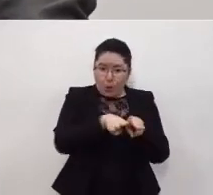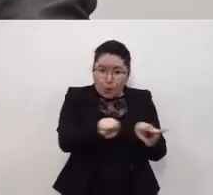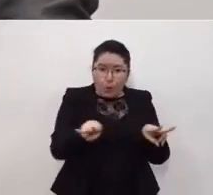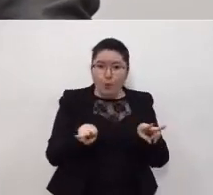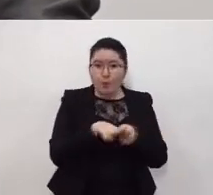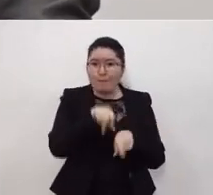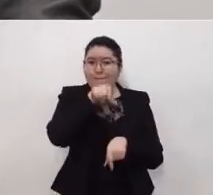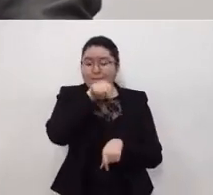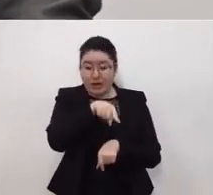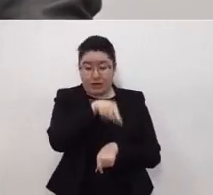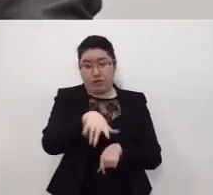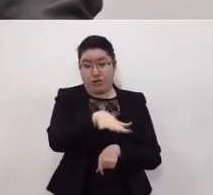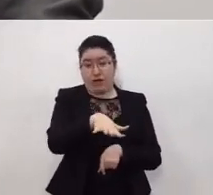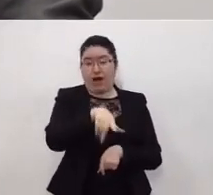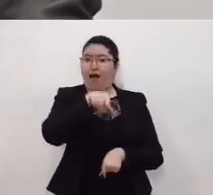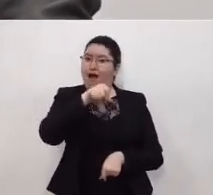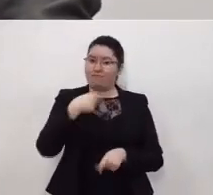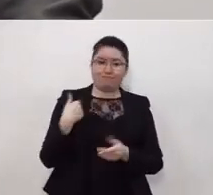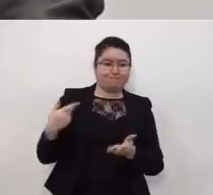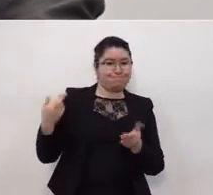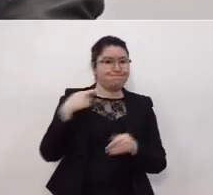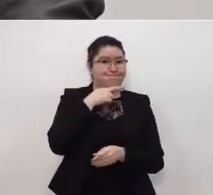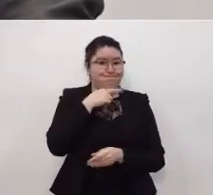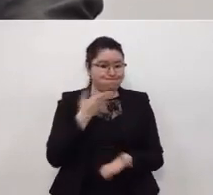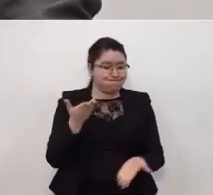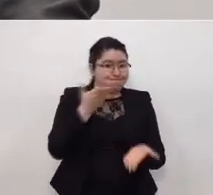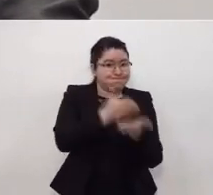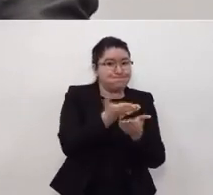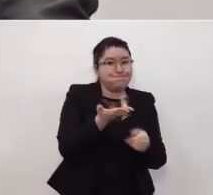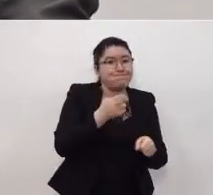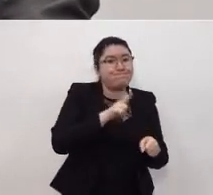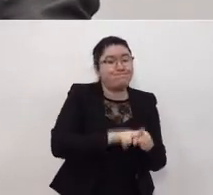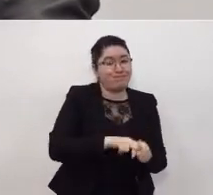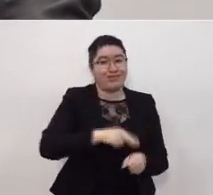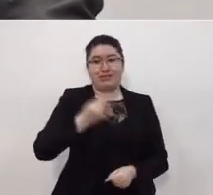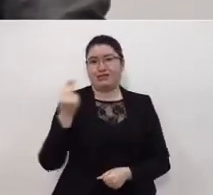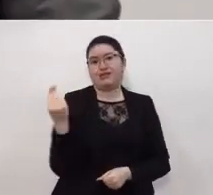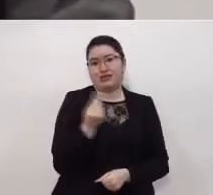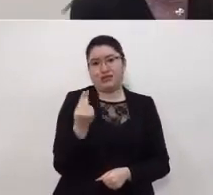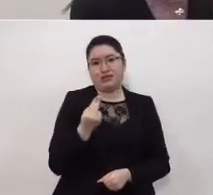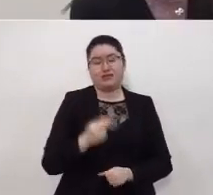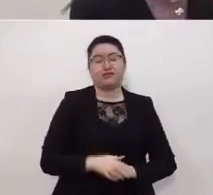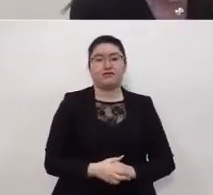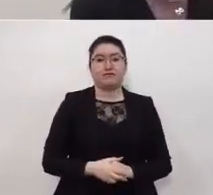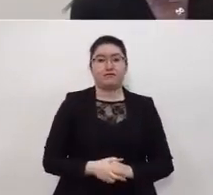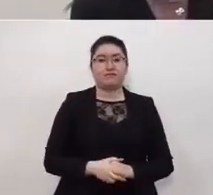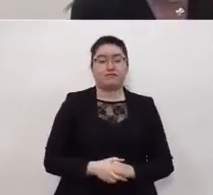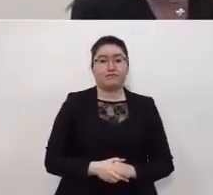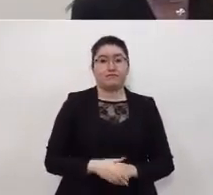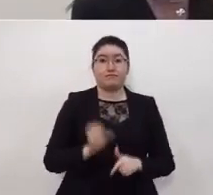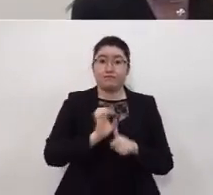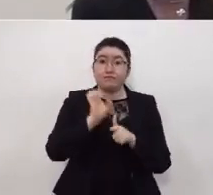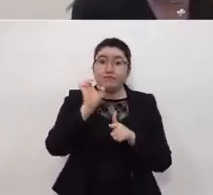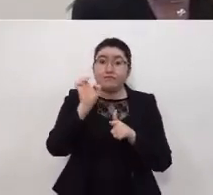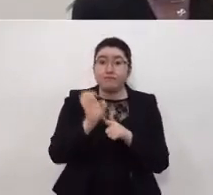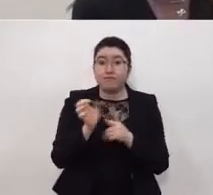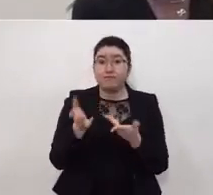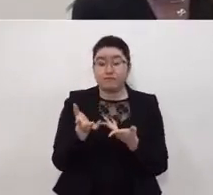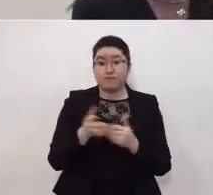estas situaciones que les hacen más vulnerables a las complicaciones de COVID. Entonces,